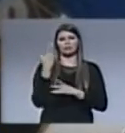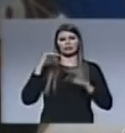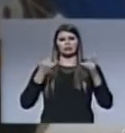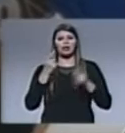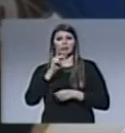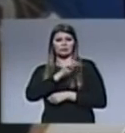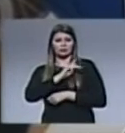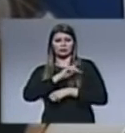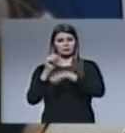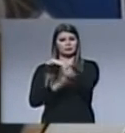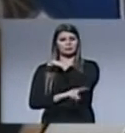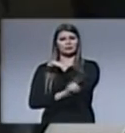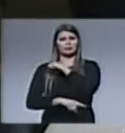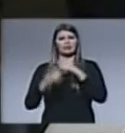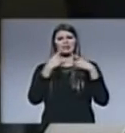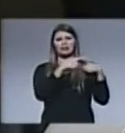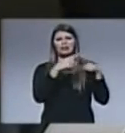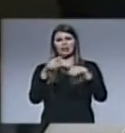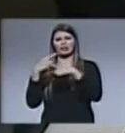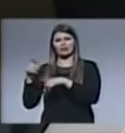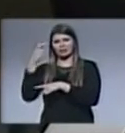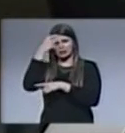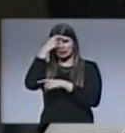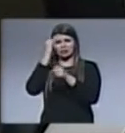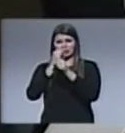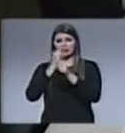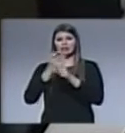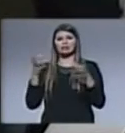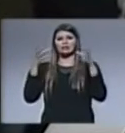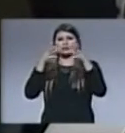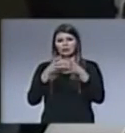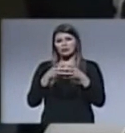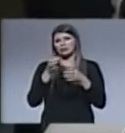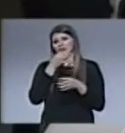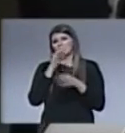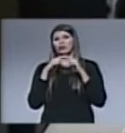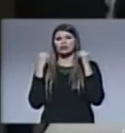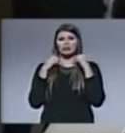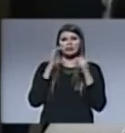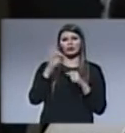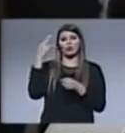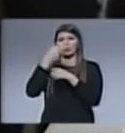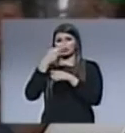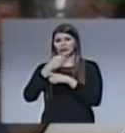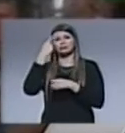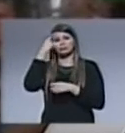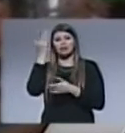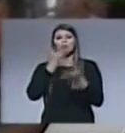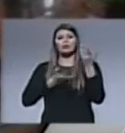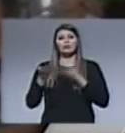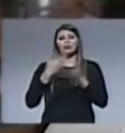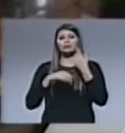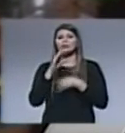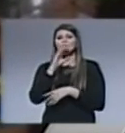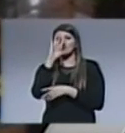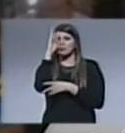seguidores de Cristo de todas las denominaciones que se reúnen en lugares neutrales como restaurantes, hoteles, para compartir cómo Dios ha